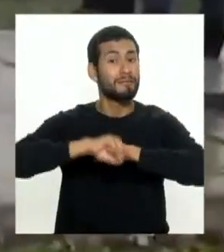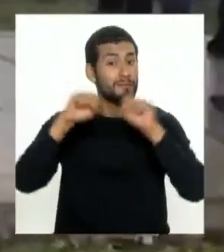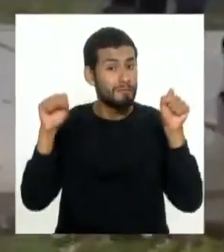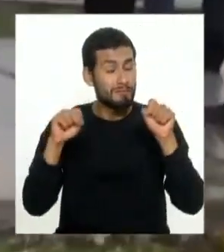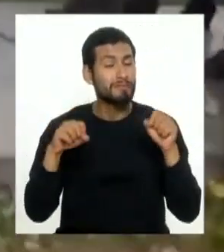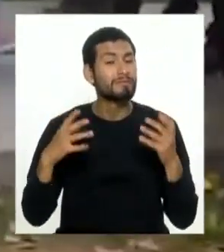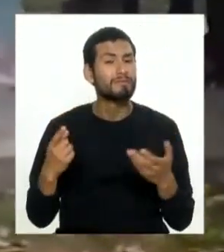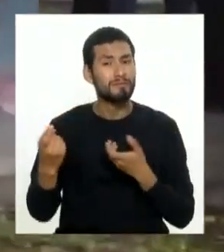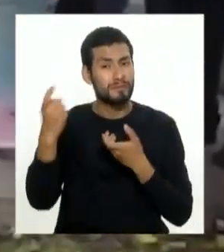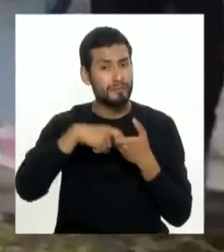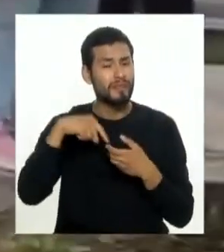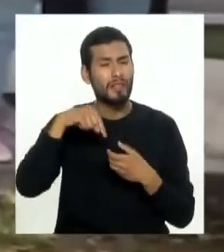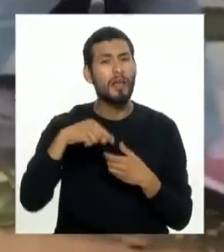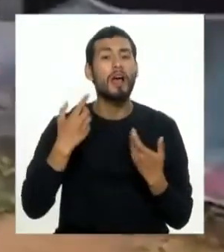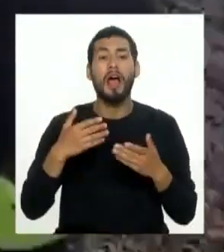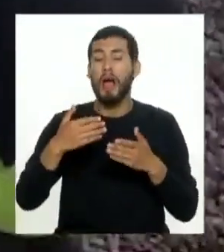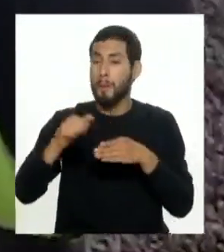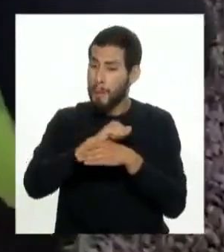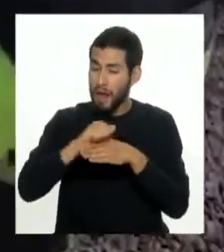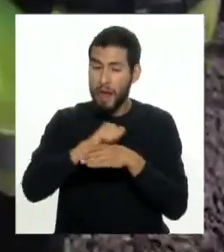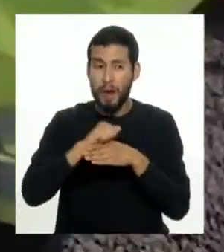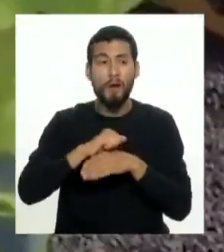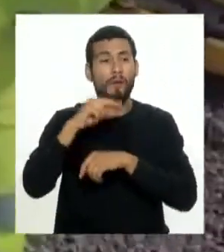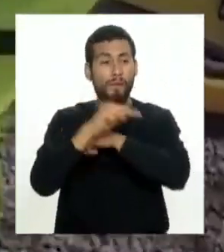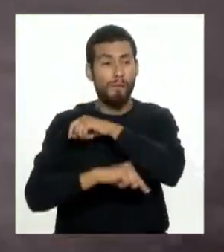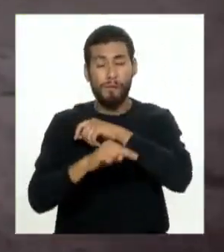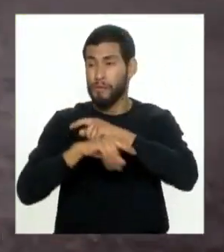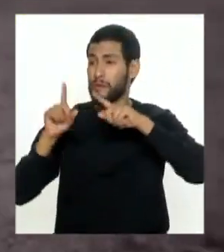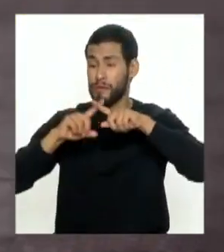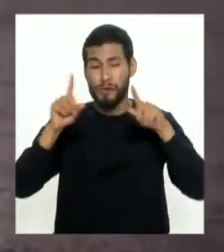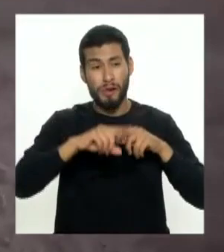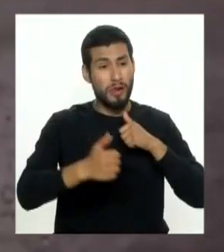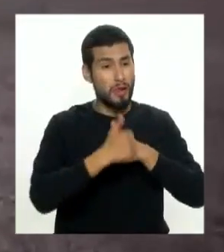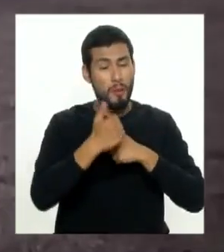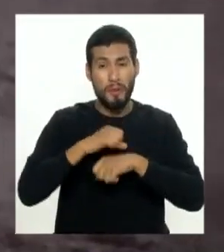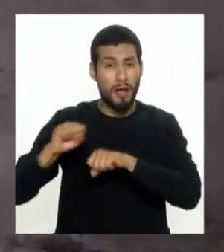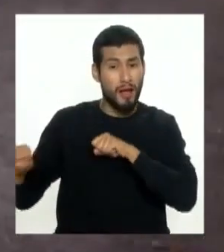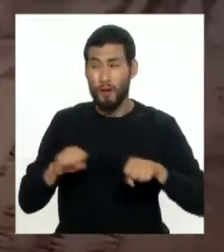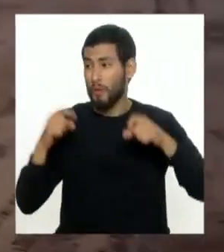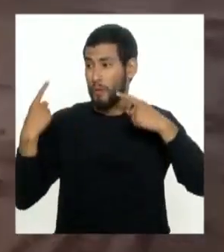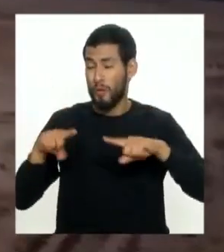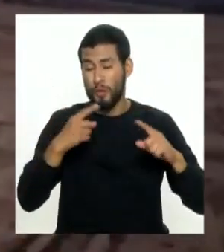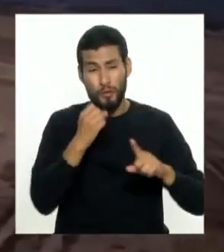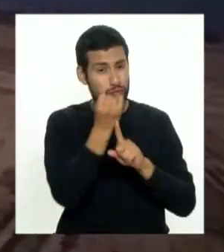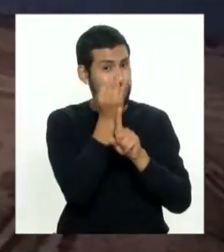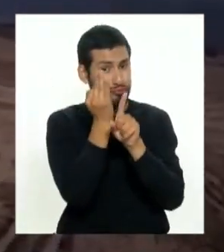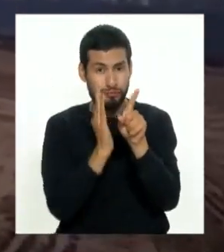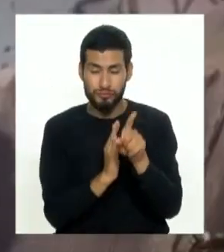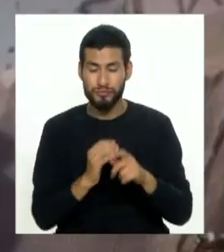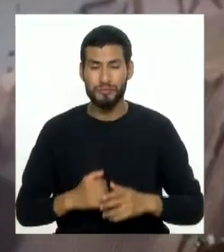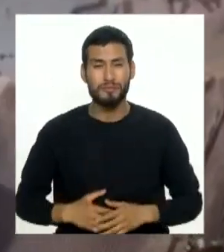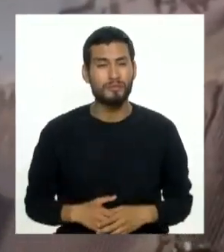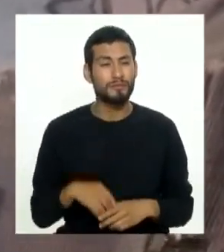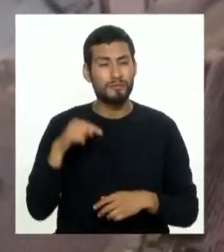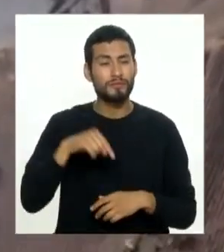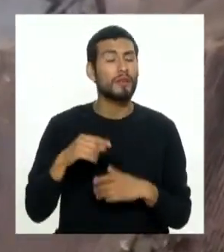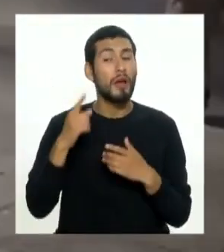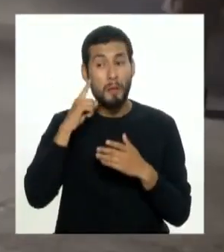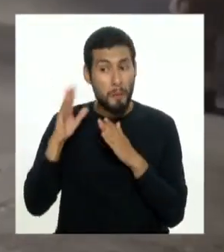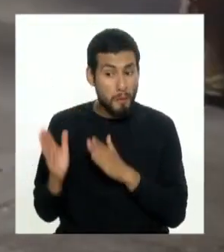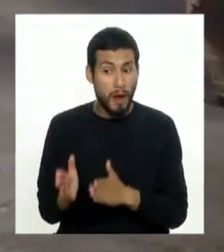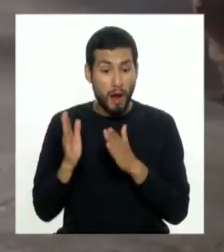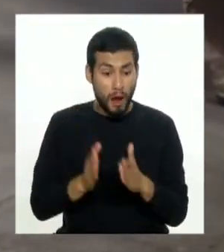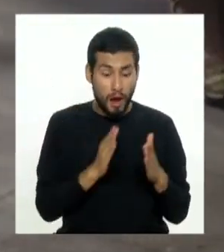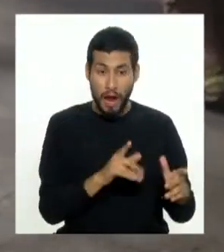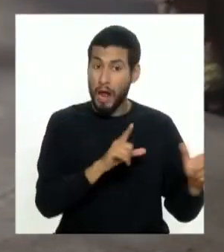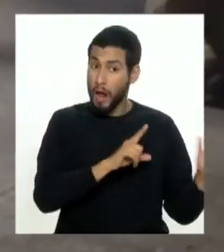participa en el simulacro nacional multipeligro ante sismos y peligros asociados porque preparados y